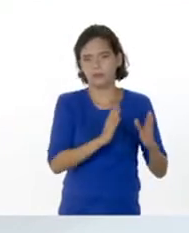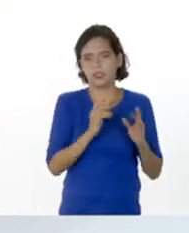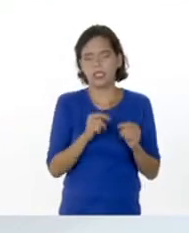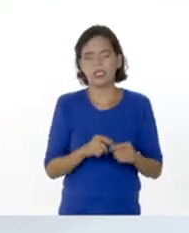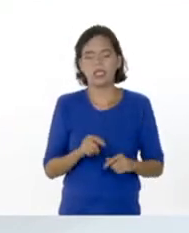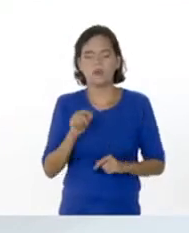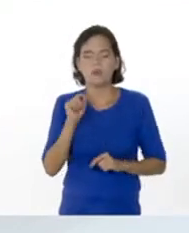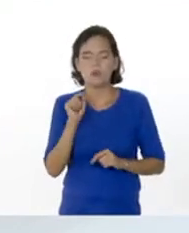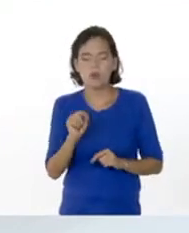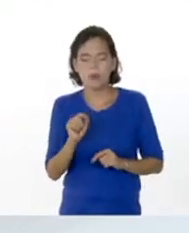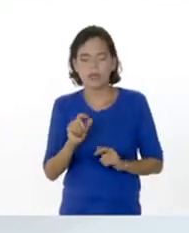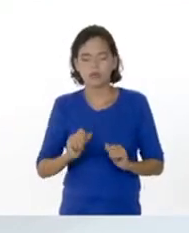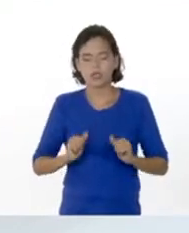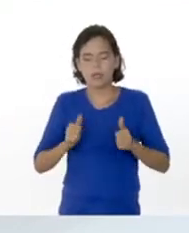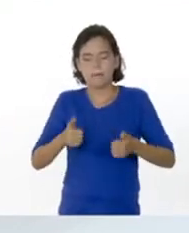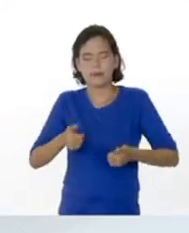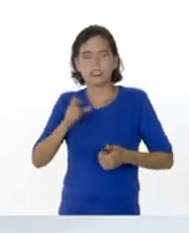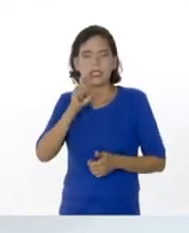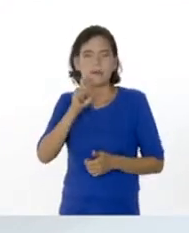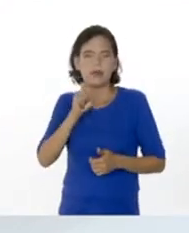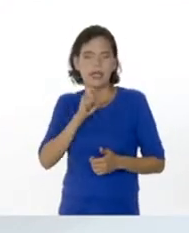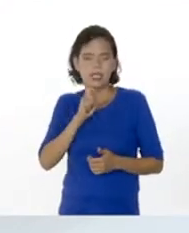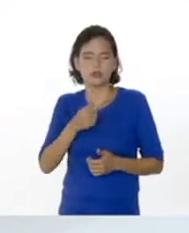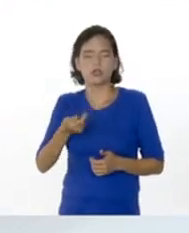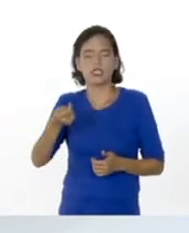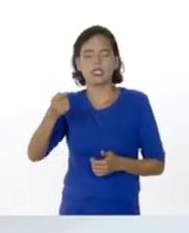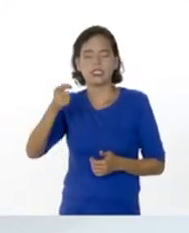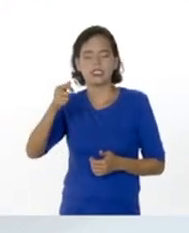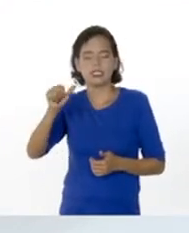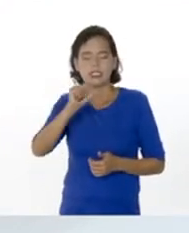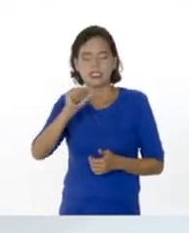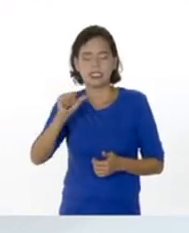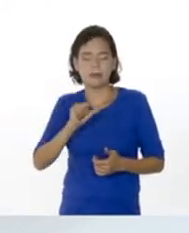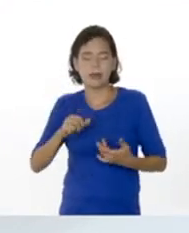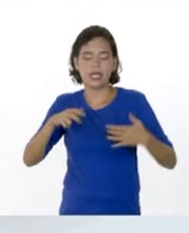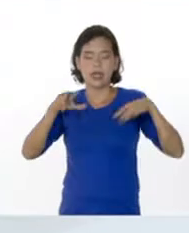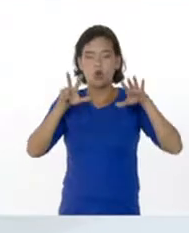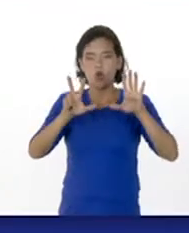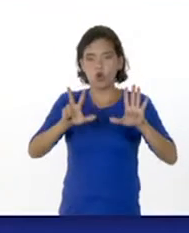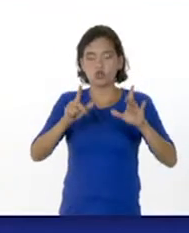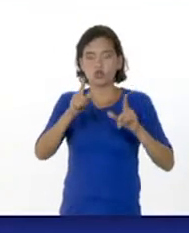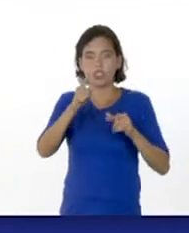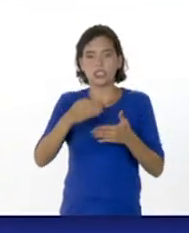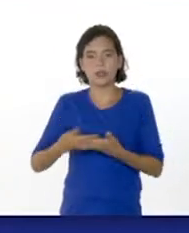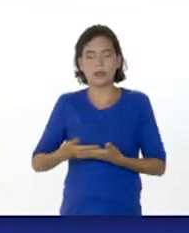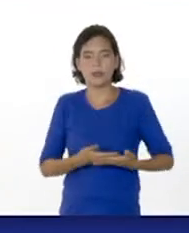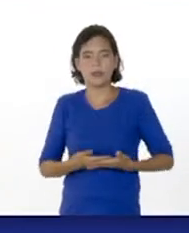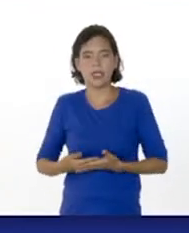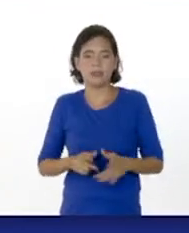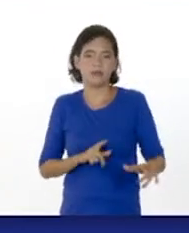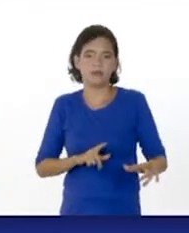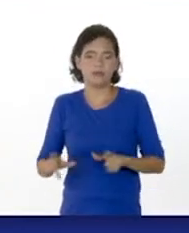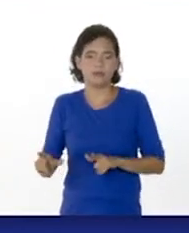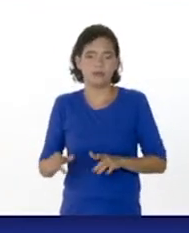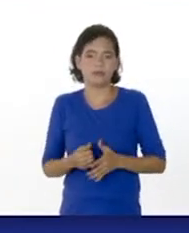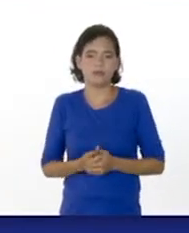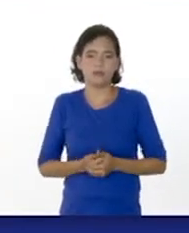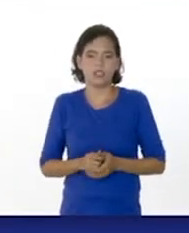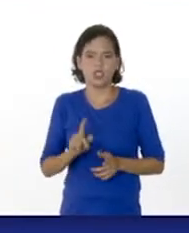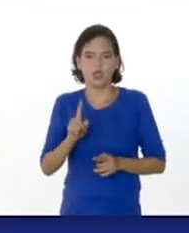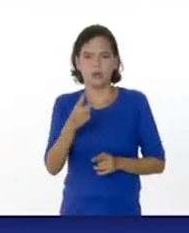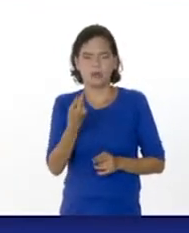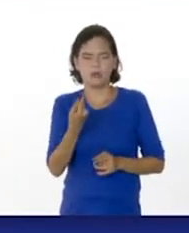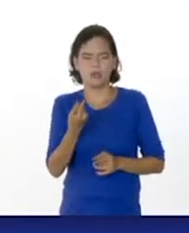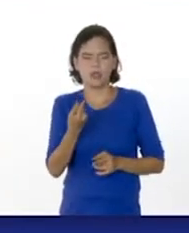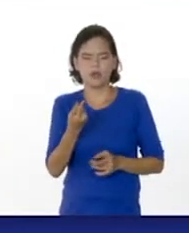fecundación y en la semana 8 ya ese bebé está completamente formado. Entonces va a tener los primeros órganos que se van a formar,